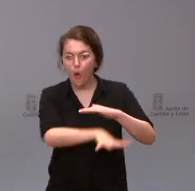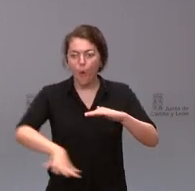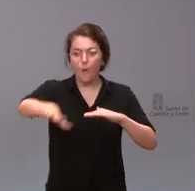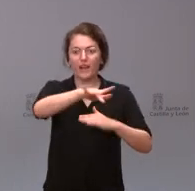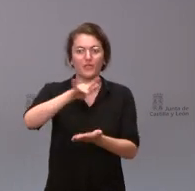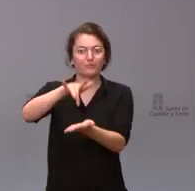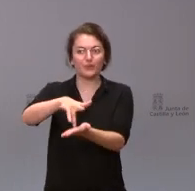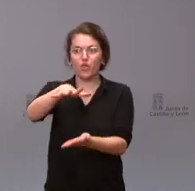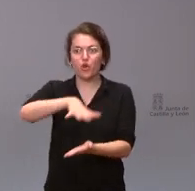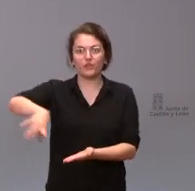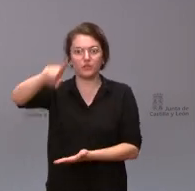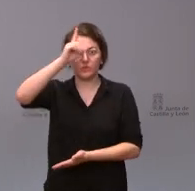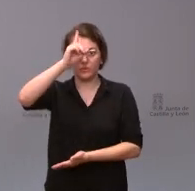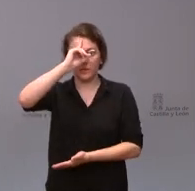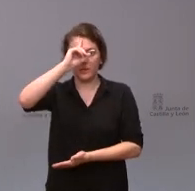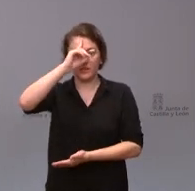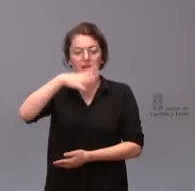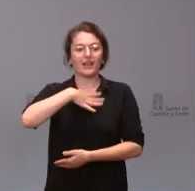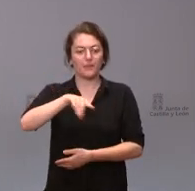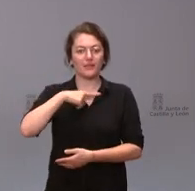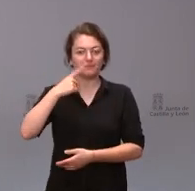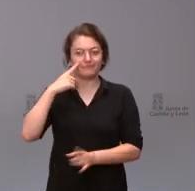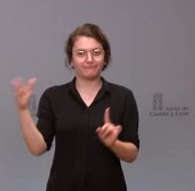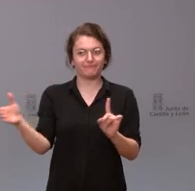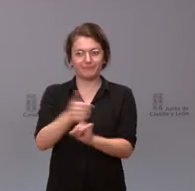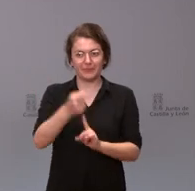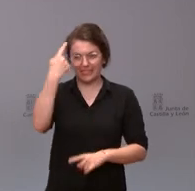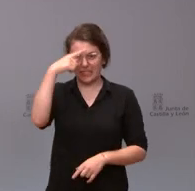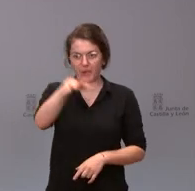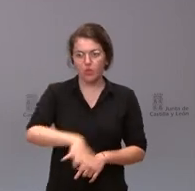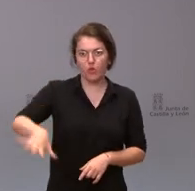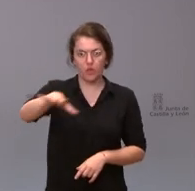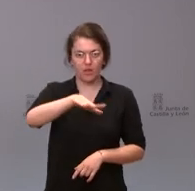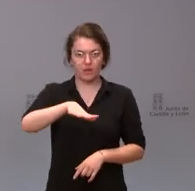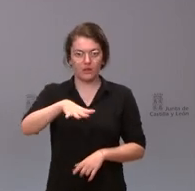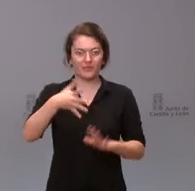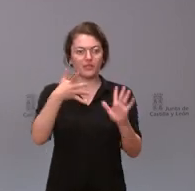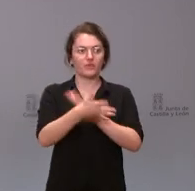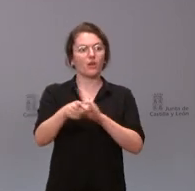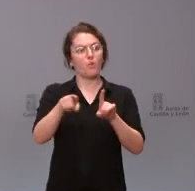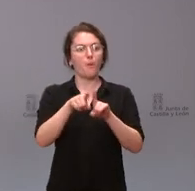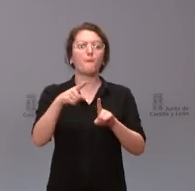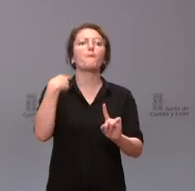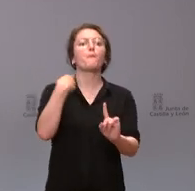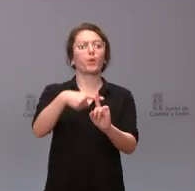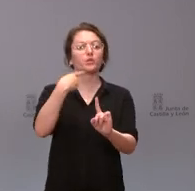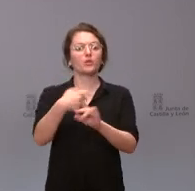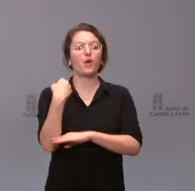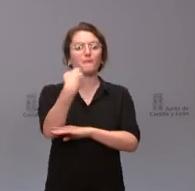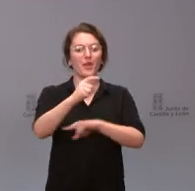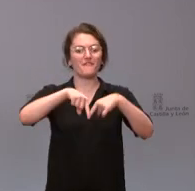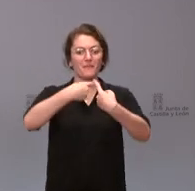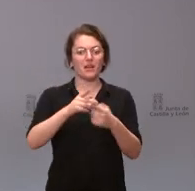identificada pues se pueda identificar y por tanto desde el punto de vista humano es muy positivo apoyar a las familias a la